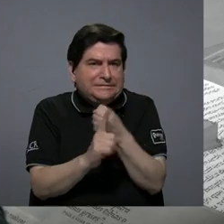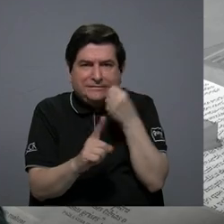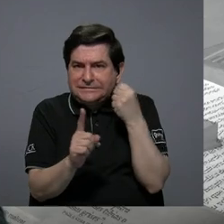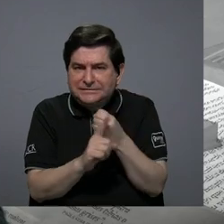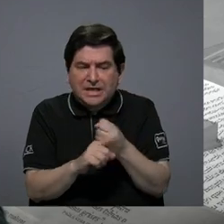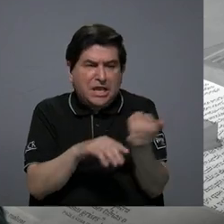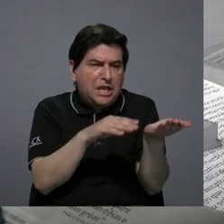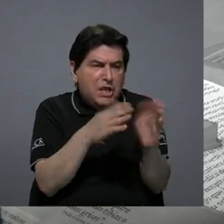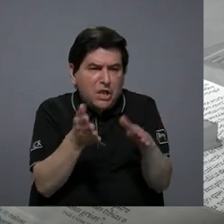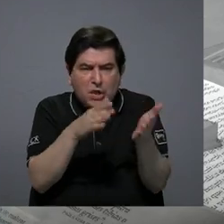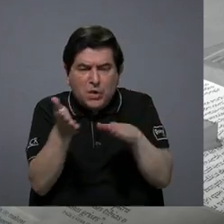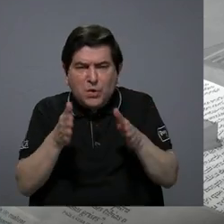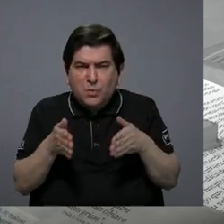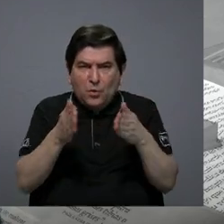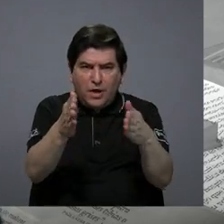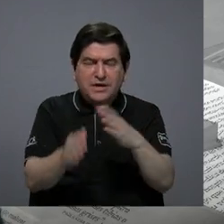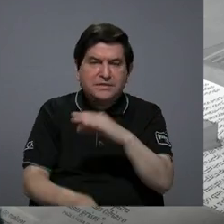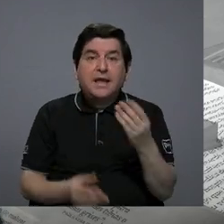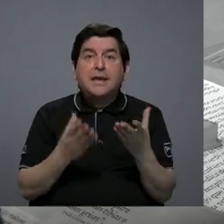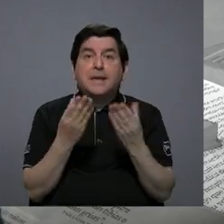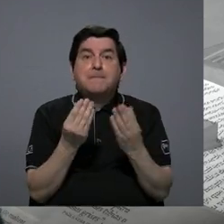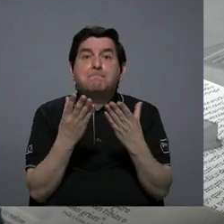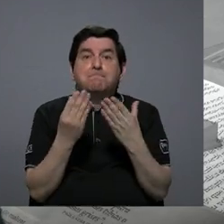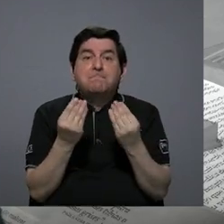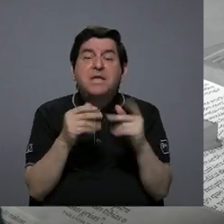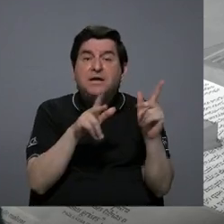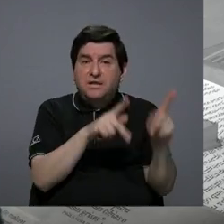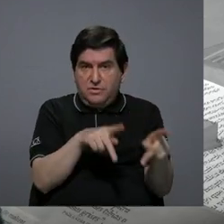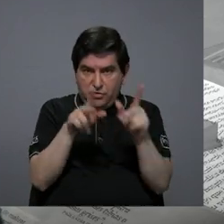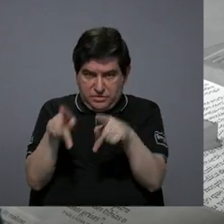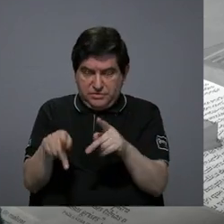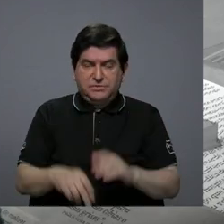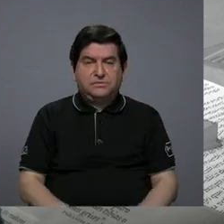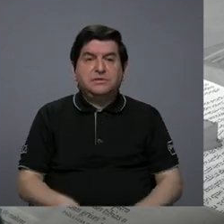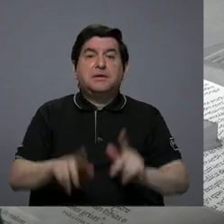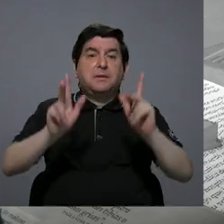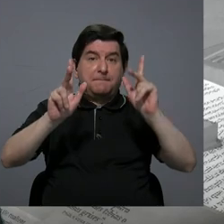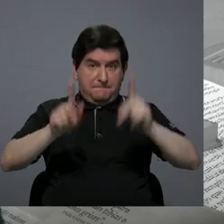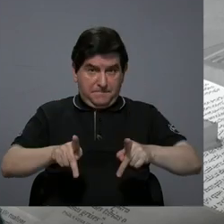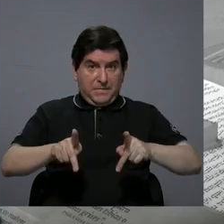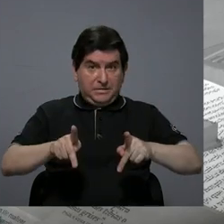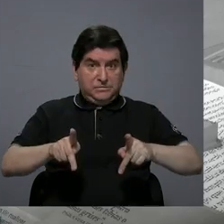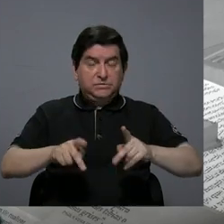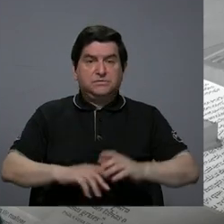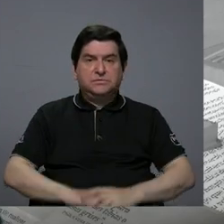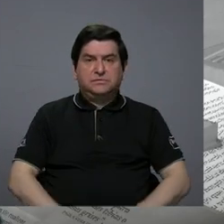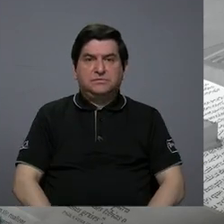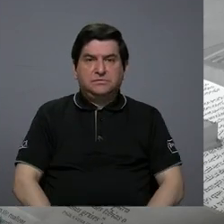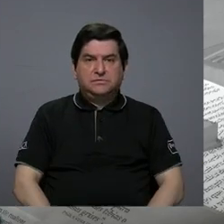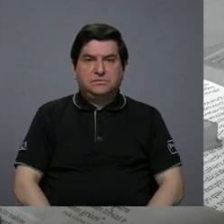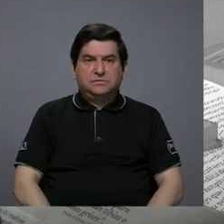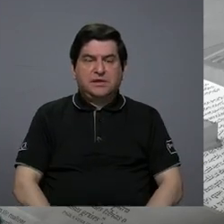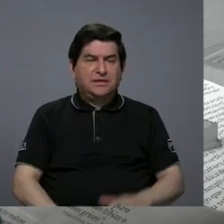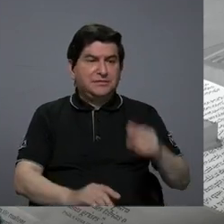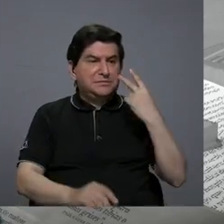ante tanta muerte en las calles y ante el miedo que tienen las personas, porque las personas es que hay violencia y la